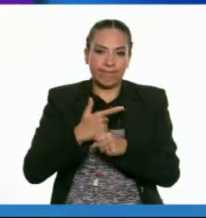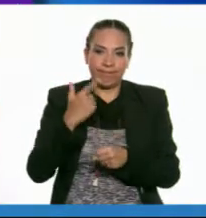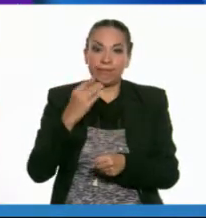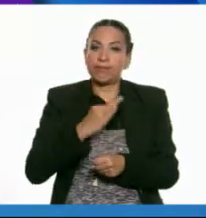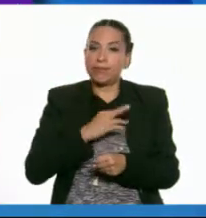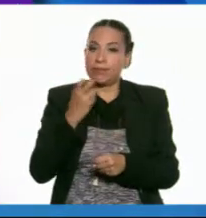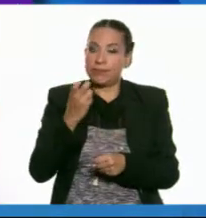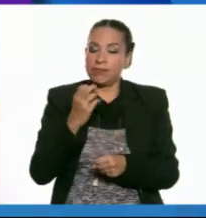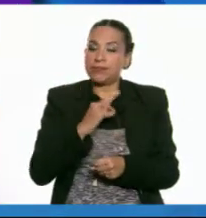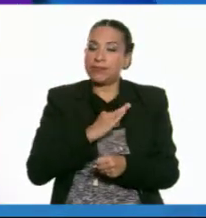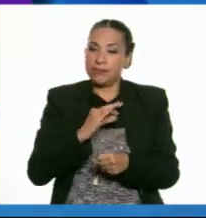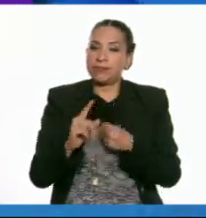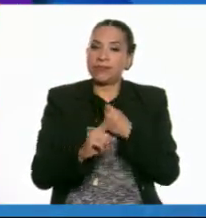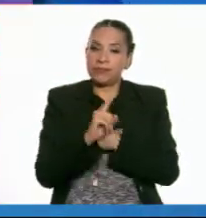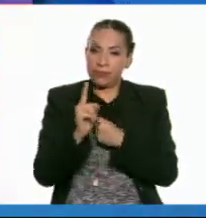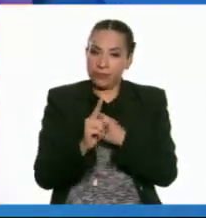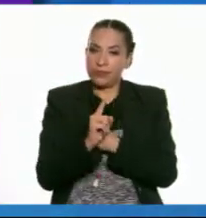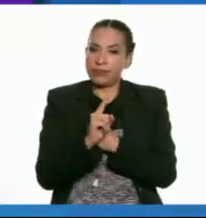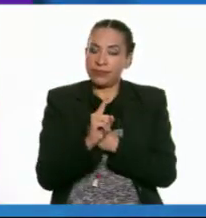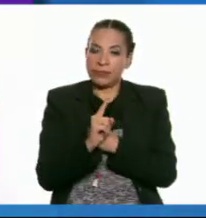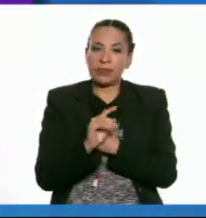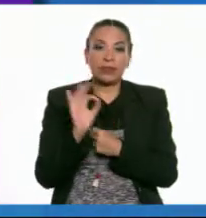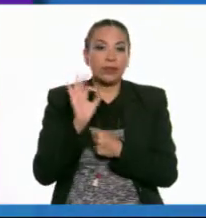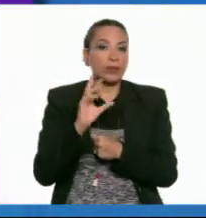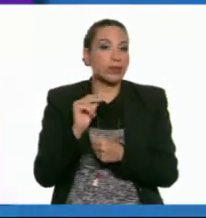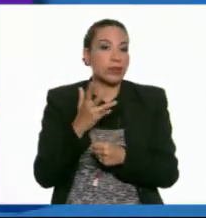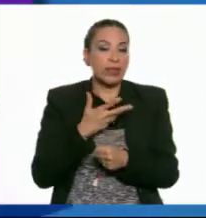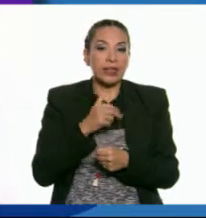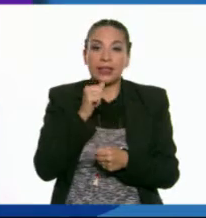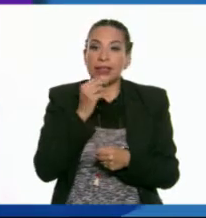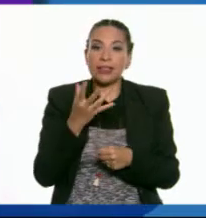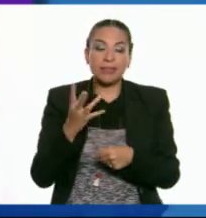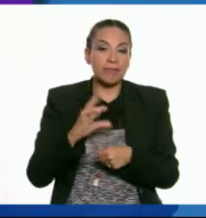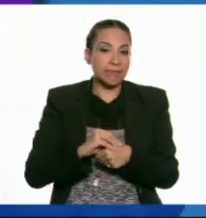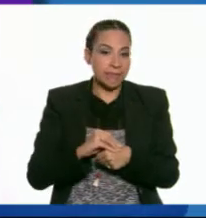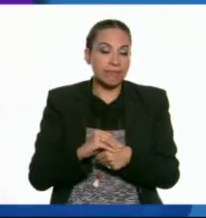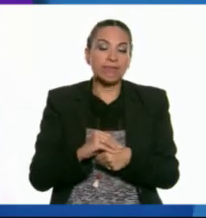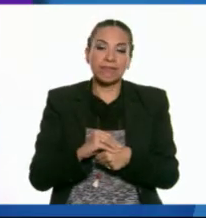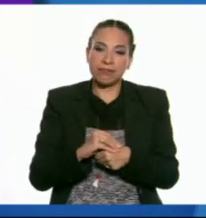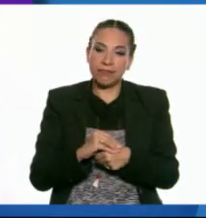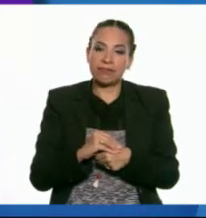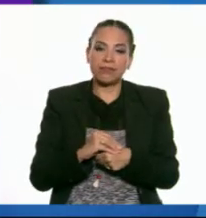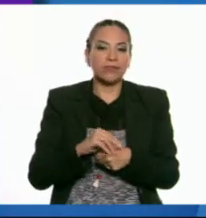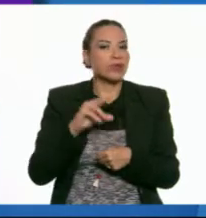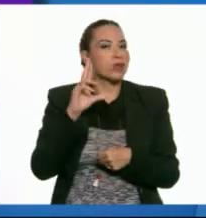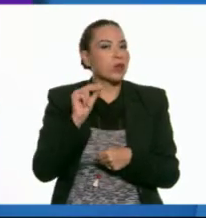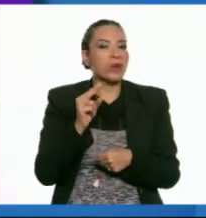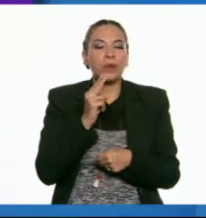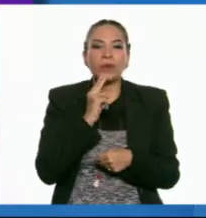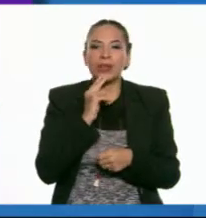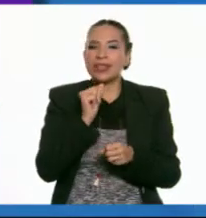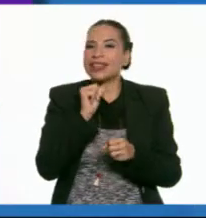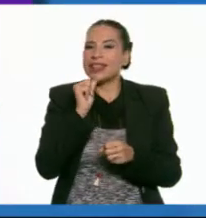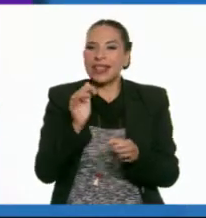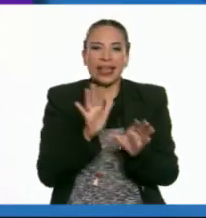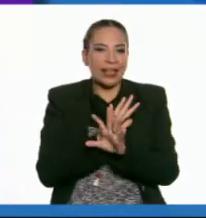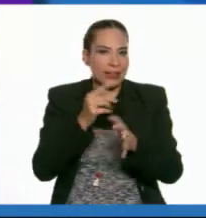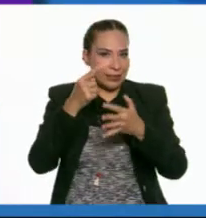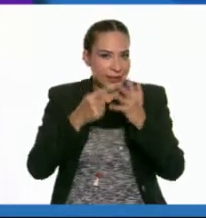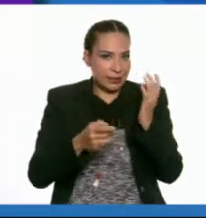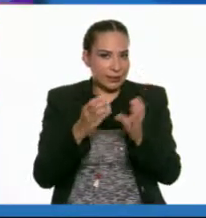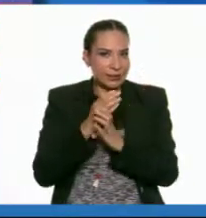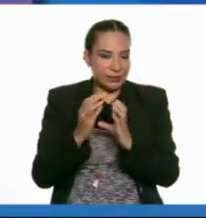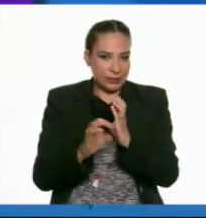y esto podría traerte problemas. Si no cuentas con los permisos necesarios, no utilices ninguno de estos